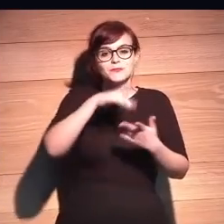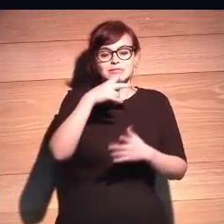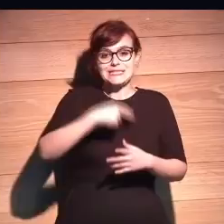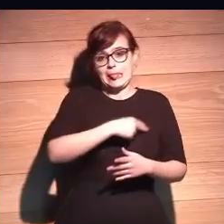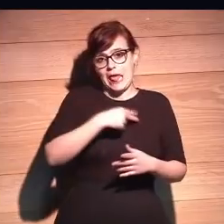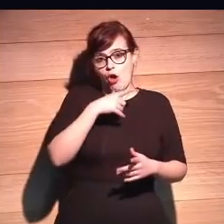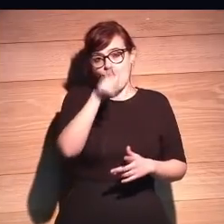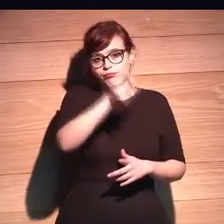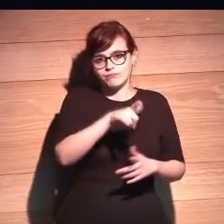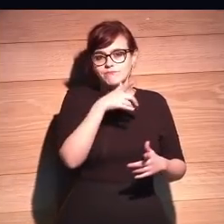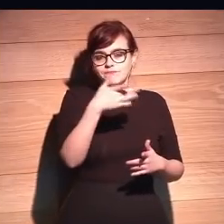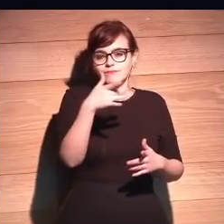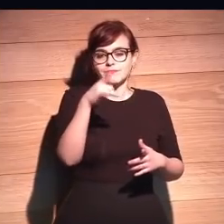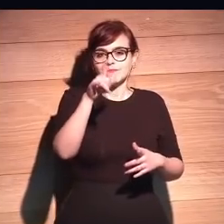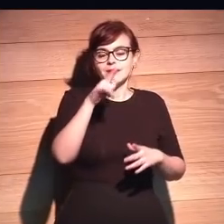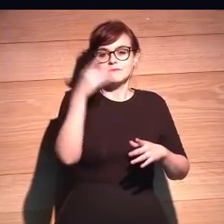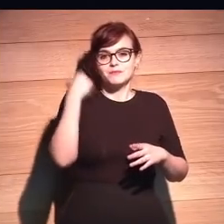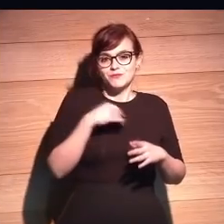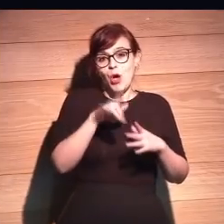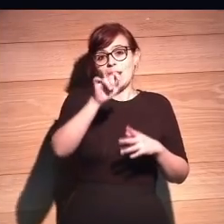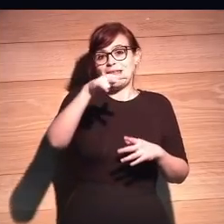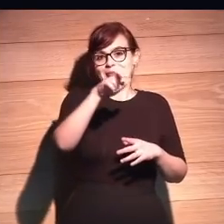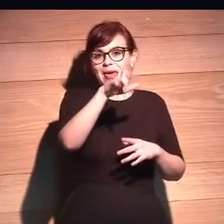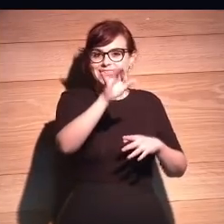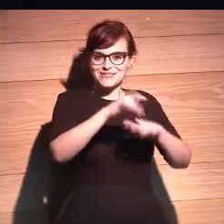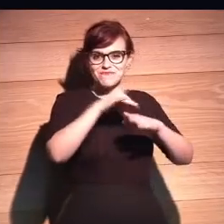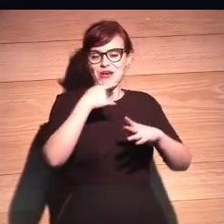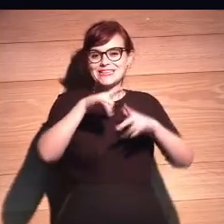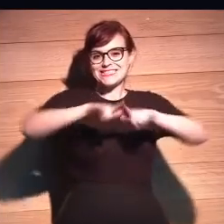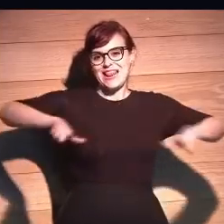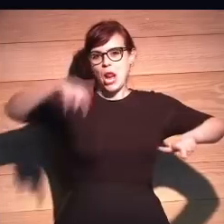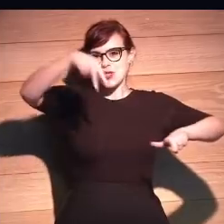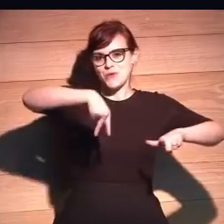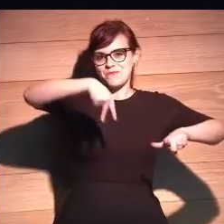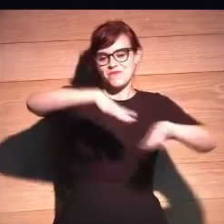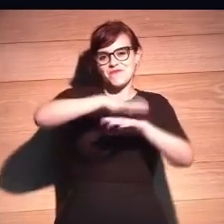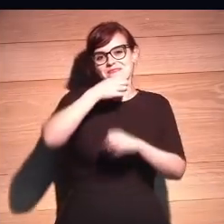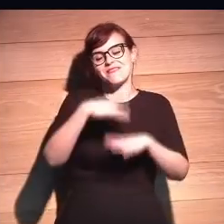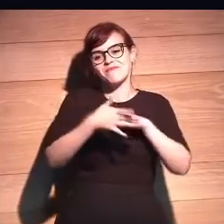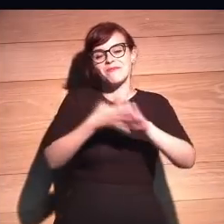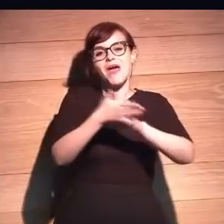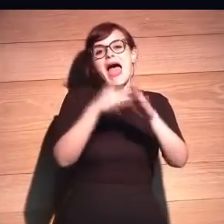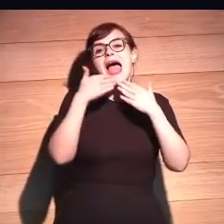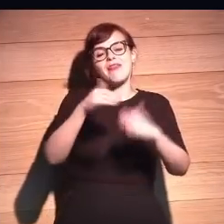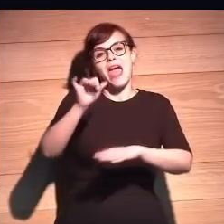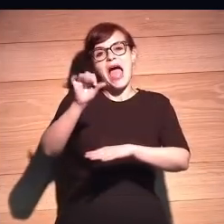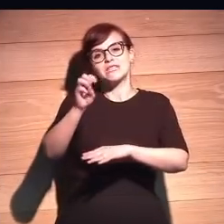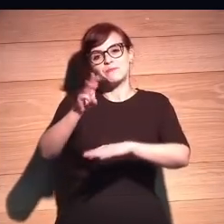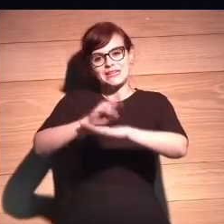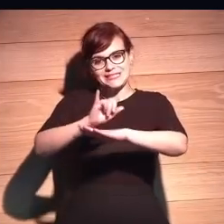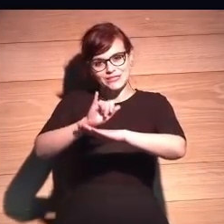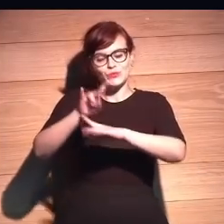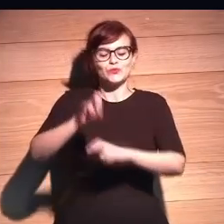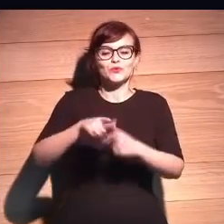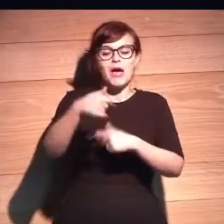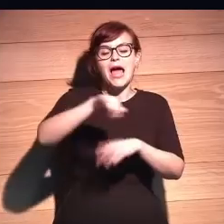Santiago, eres uno de los grandes liniers que han pasado por este escenario. Muchas gracias a la Aspen Institute, muchas gracias a todos